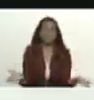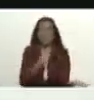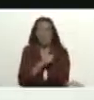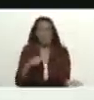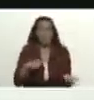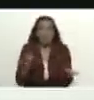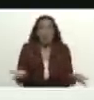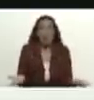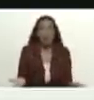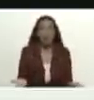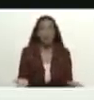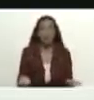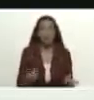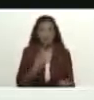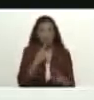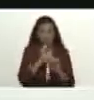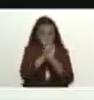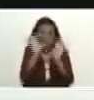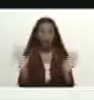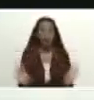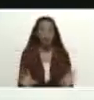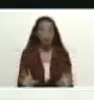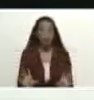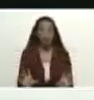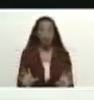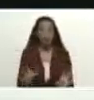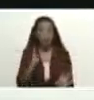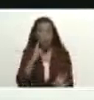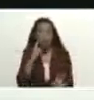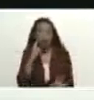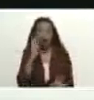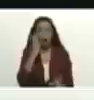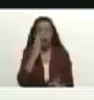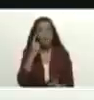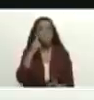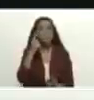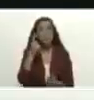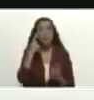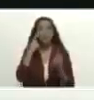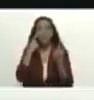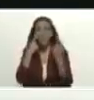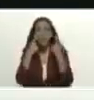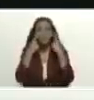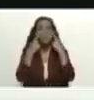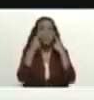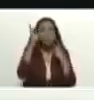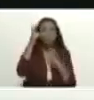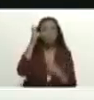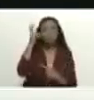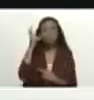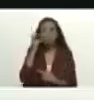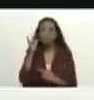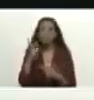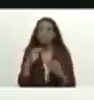y dije habiendo visto todo lo que vi habiendo visto